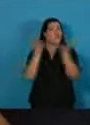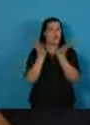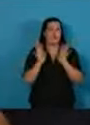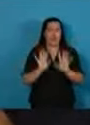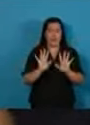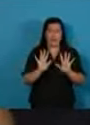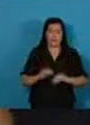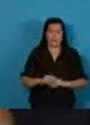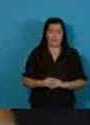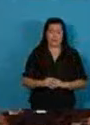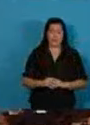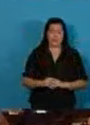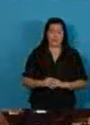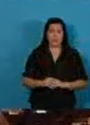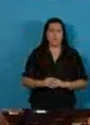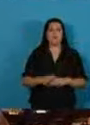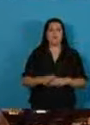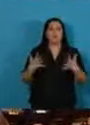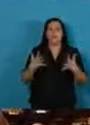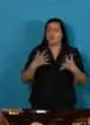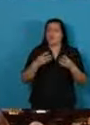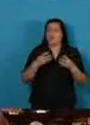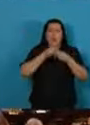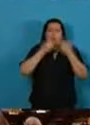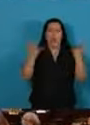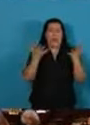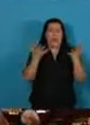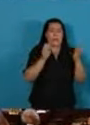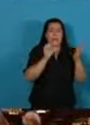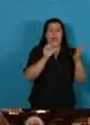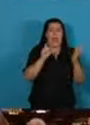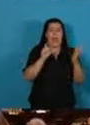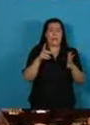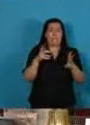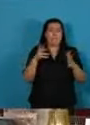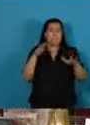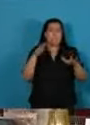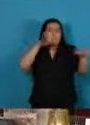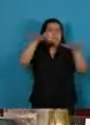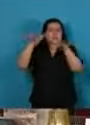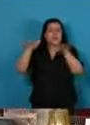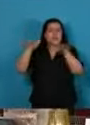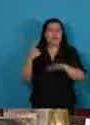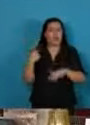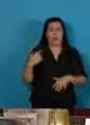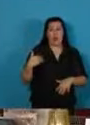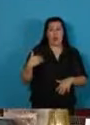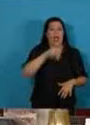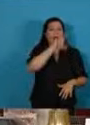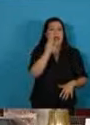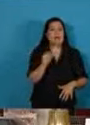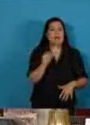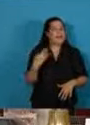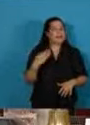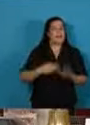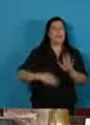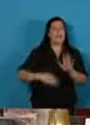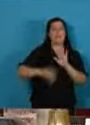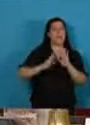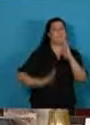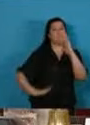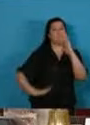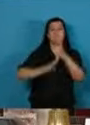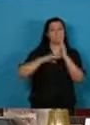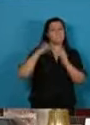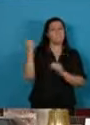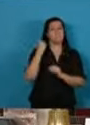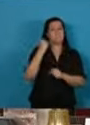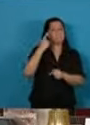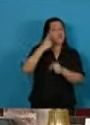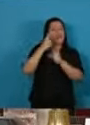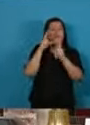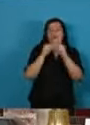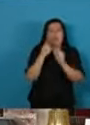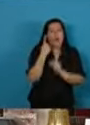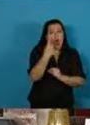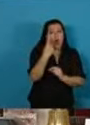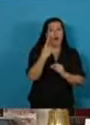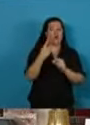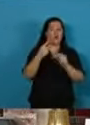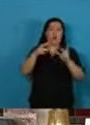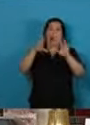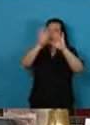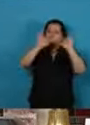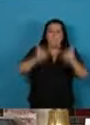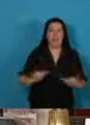En cualquier escenario, la Argentina levantará a alto sus principios de paz, de defensa de la democracia,